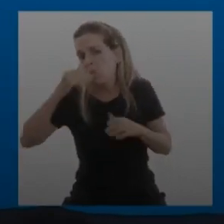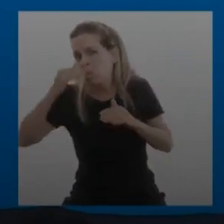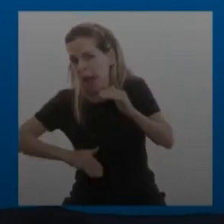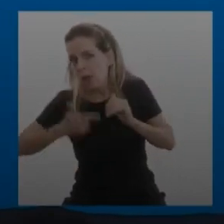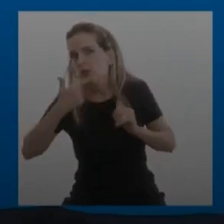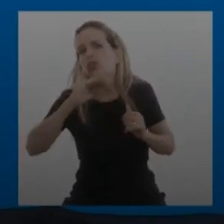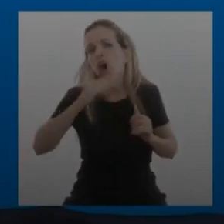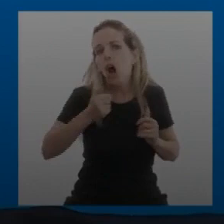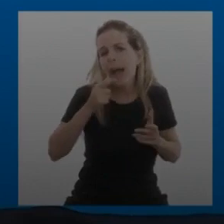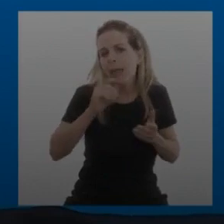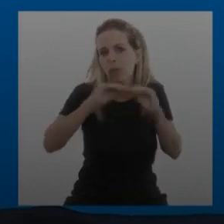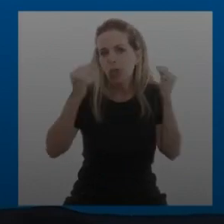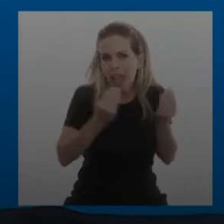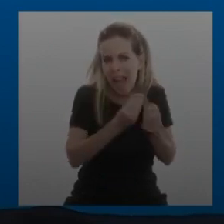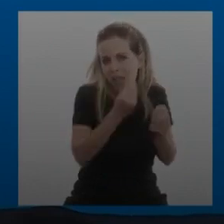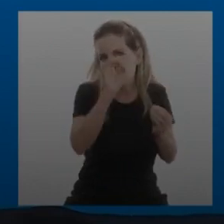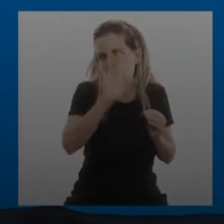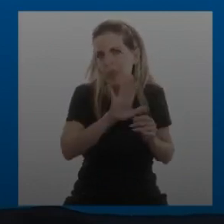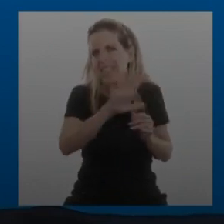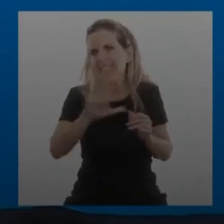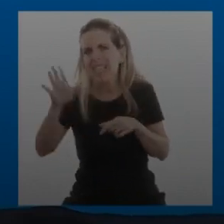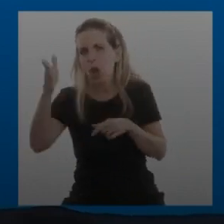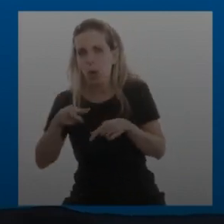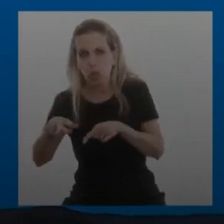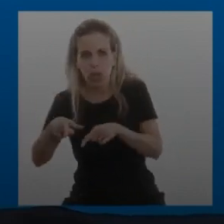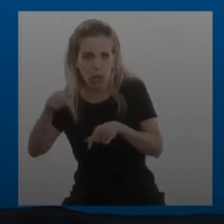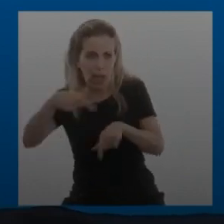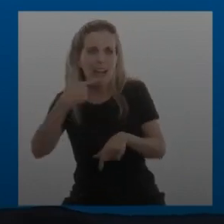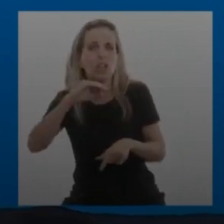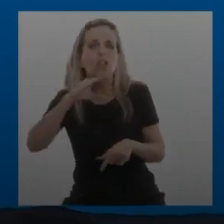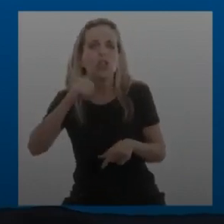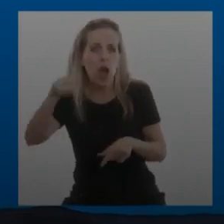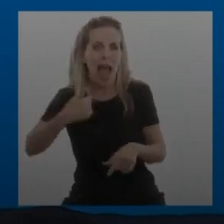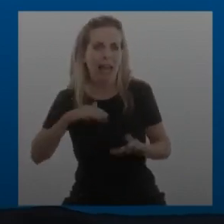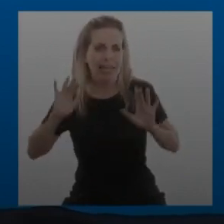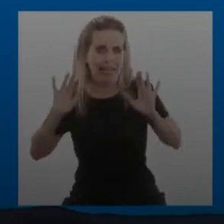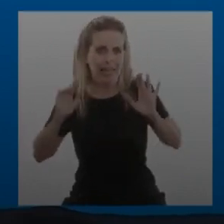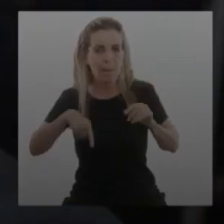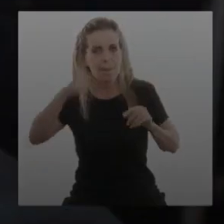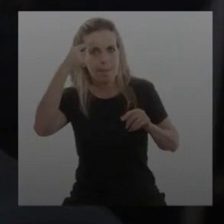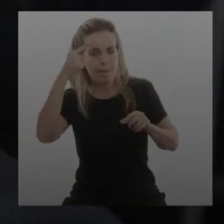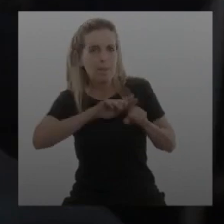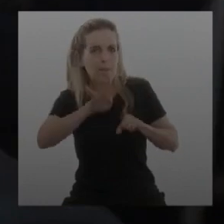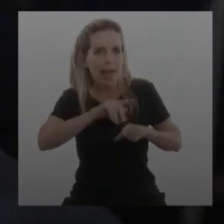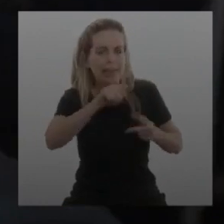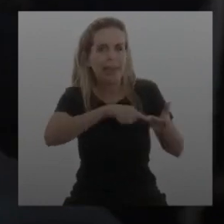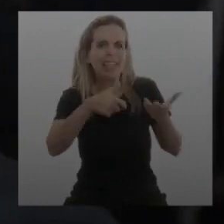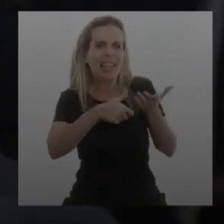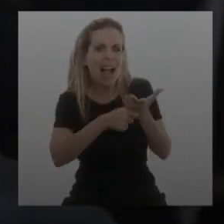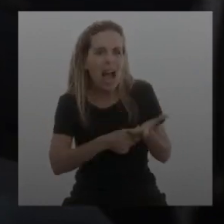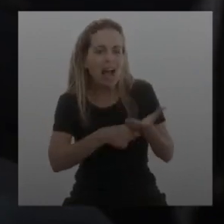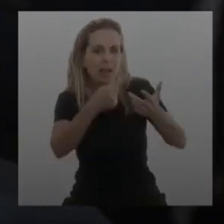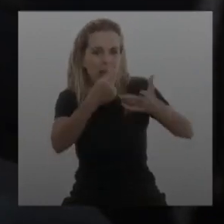% de la producción de soja es la que consumimos en Argentina pero en el maíz, en el trigo, en la carne